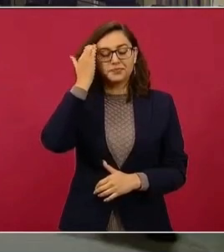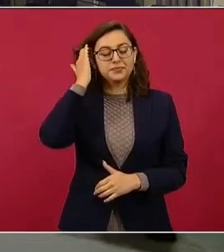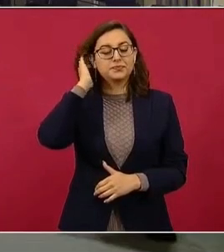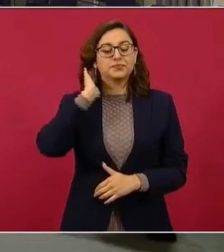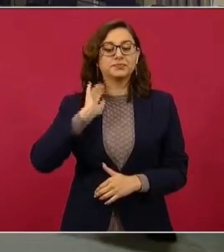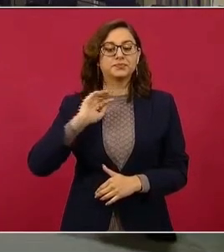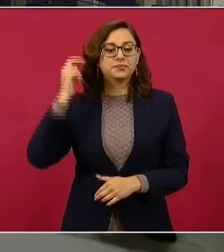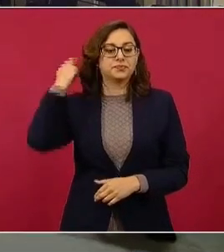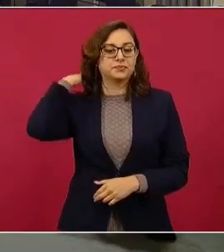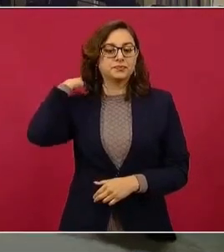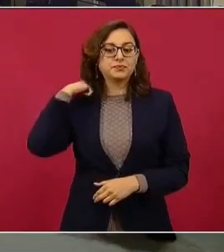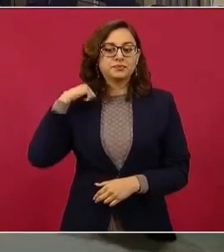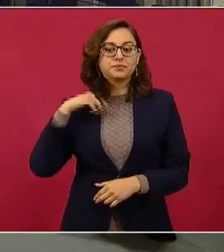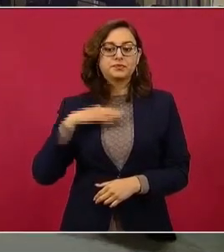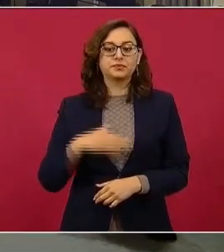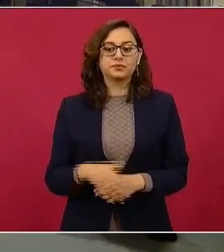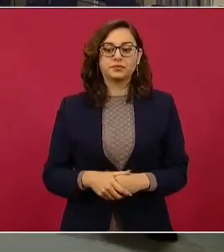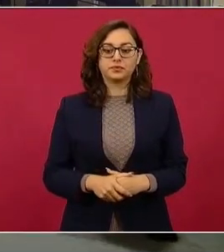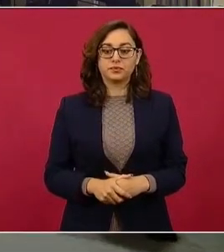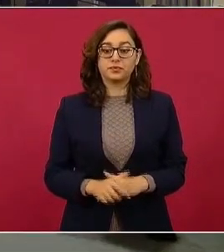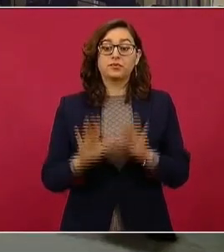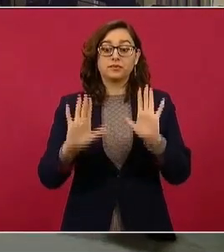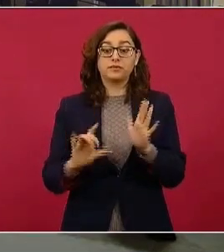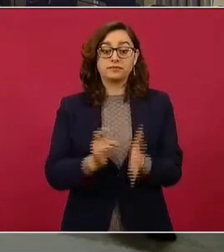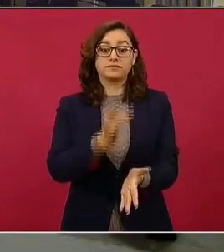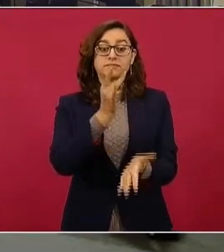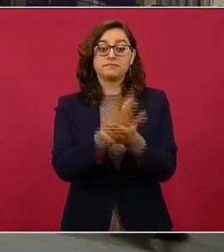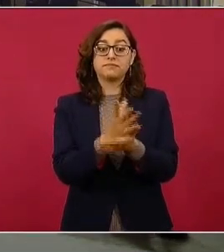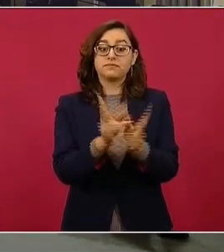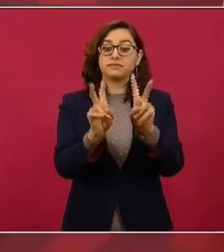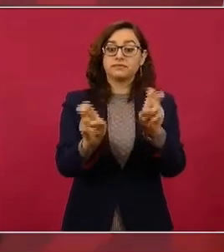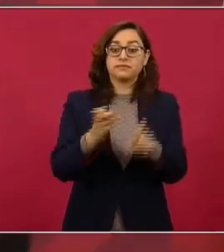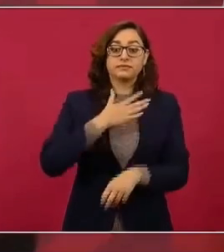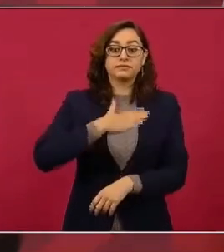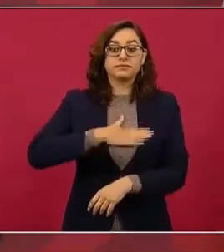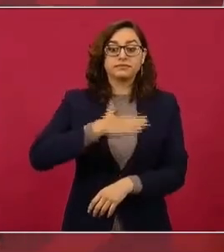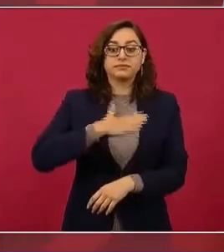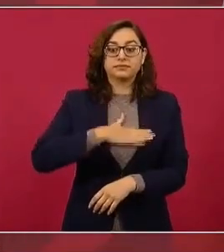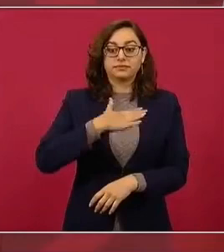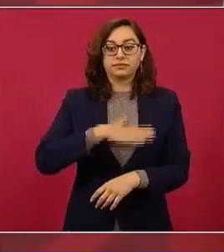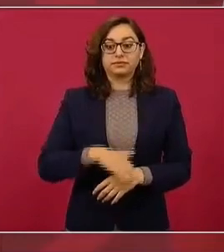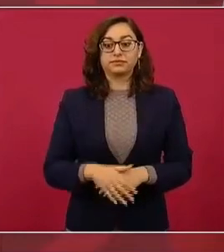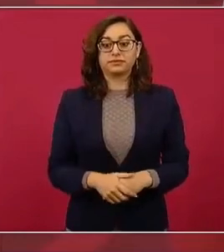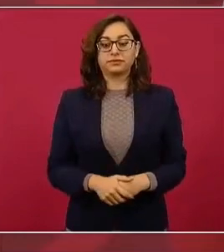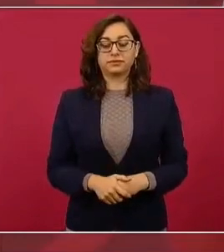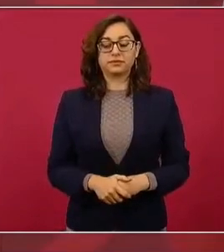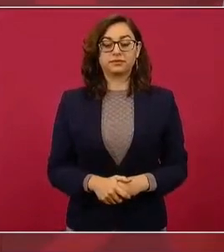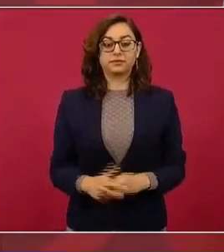Nada más estoy mencionando la calidad de la obra.